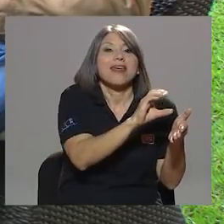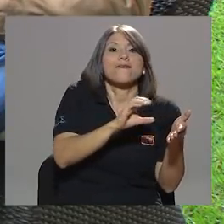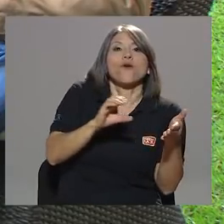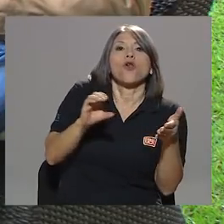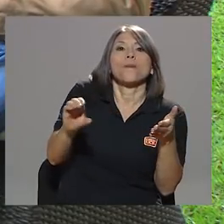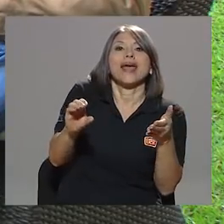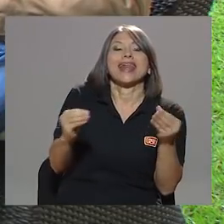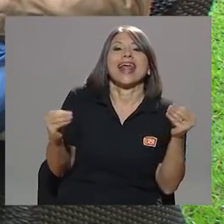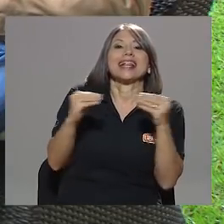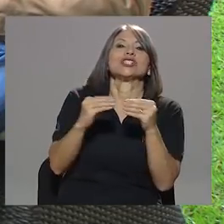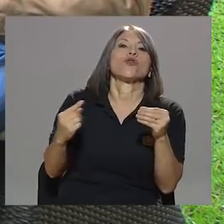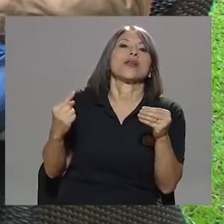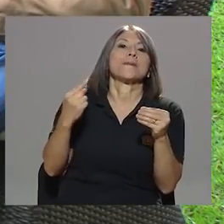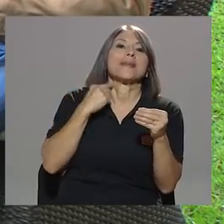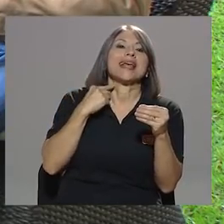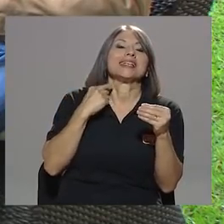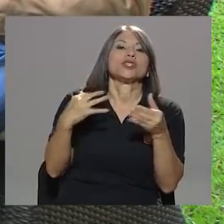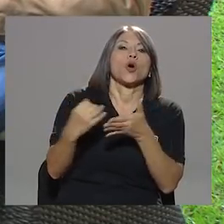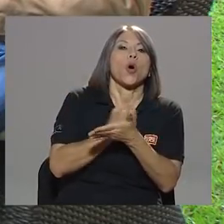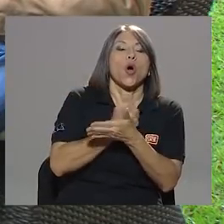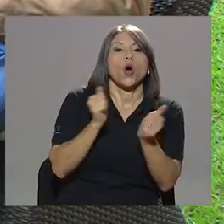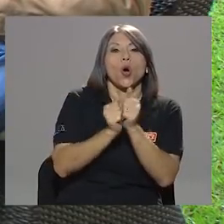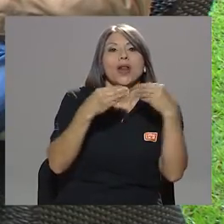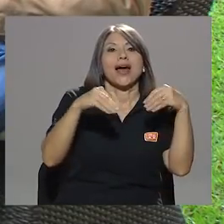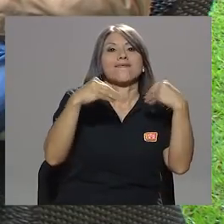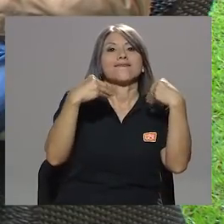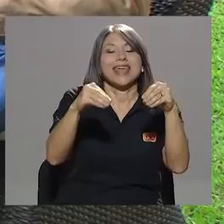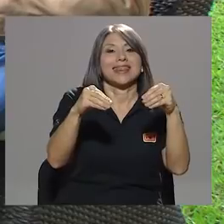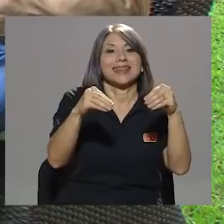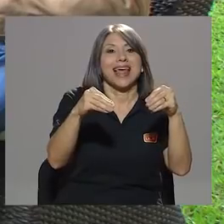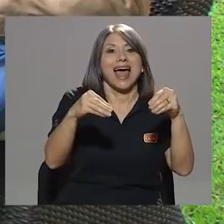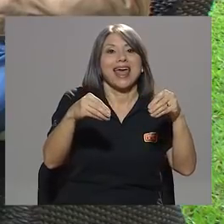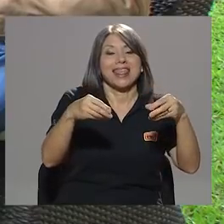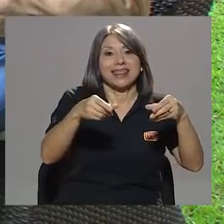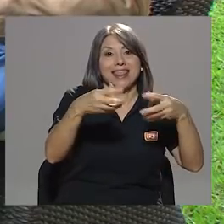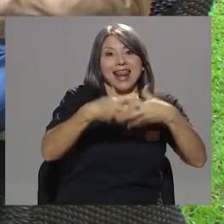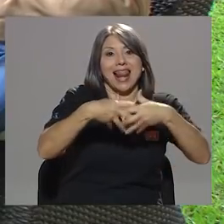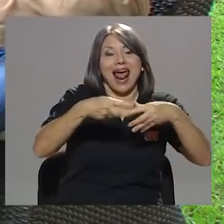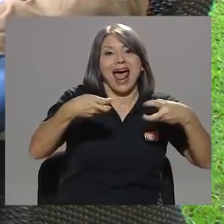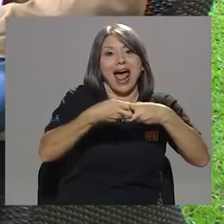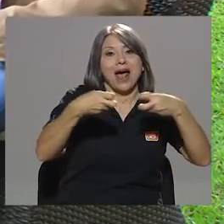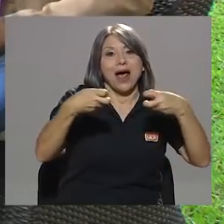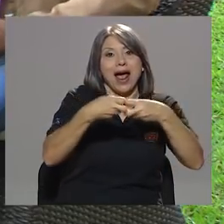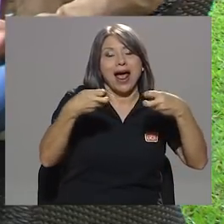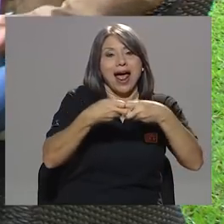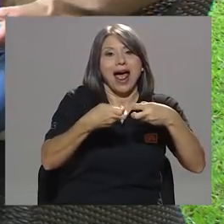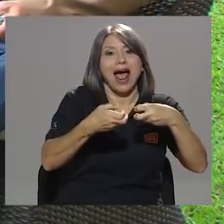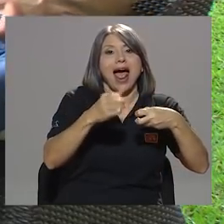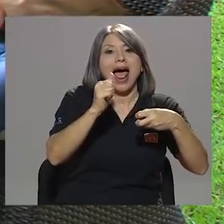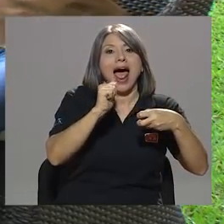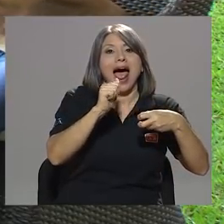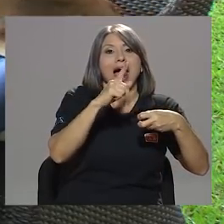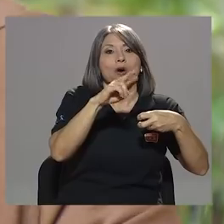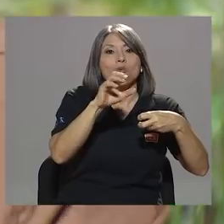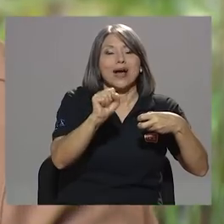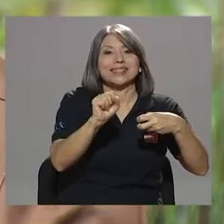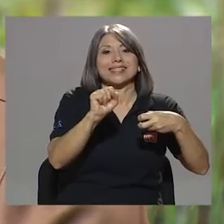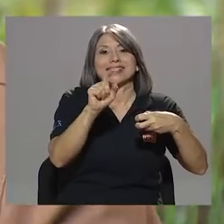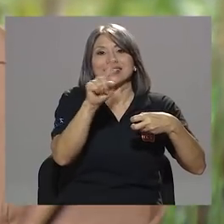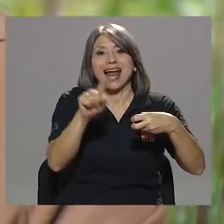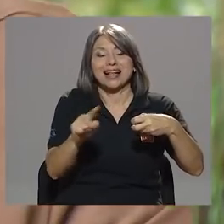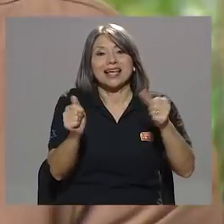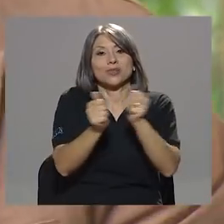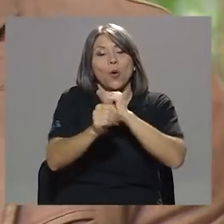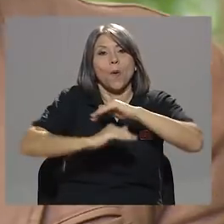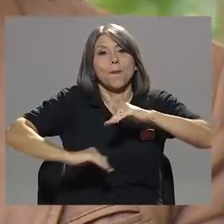venta de la hidroeléctrica Guasarcas con base en la valoración de KPMG. Instar a Holcim.